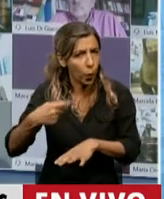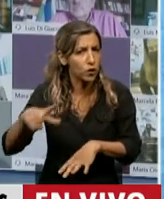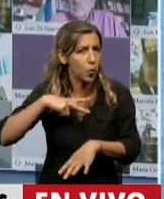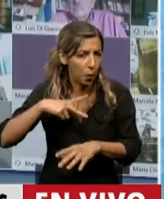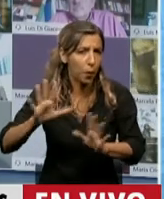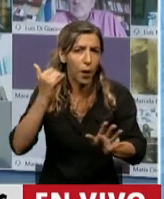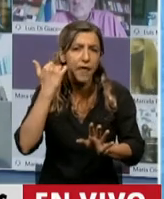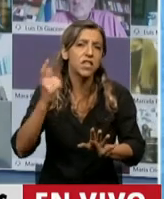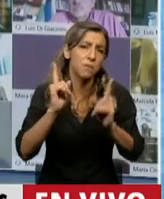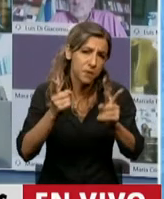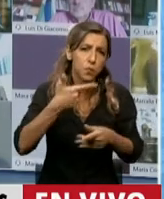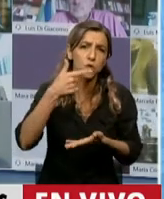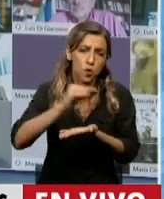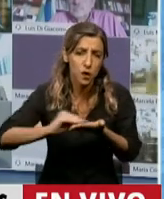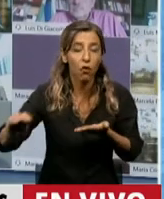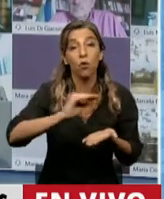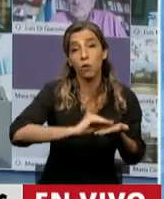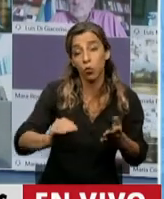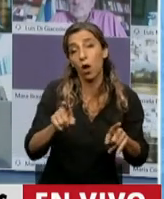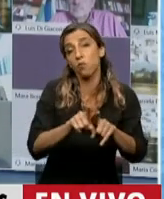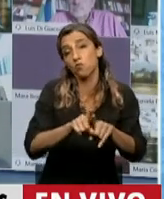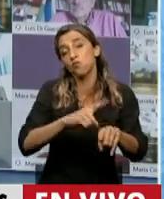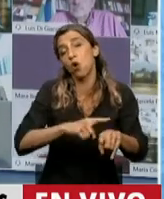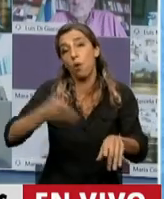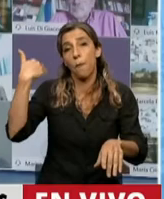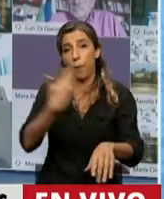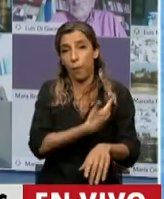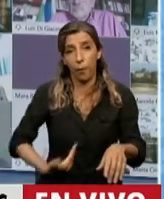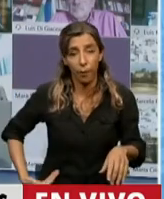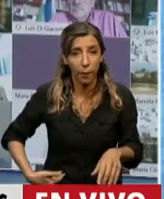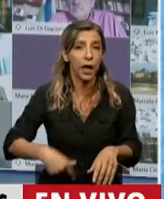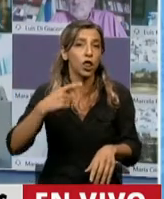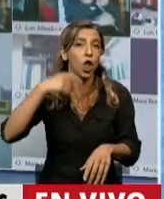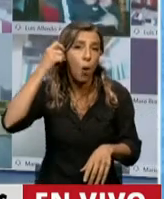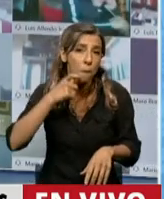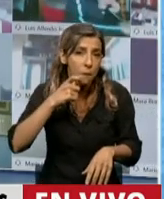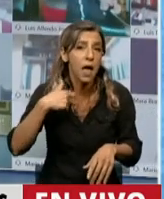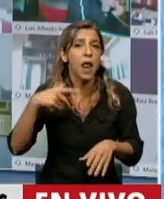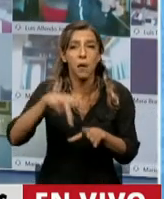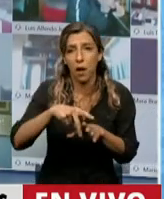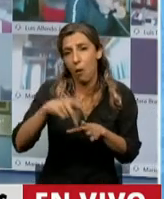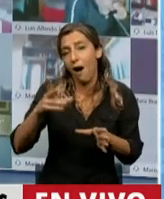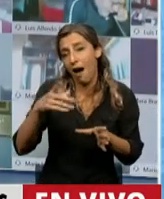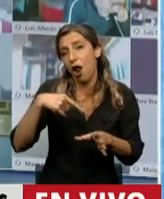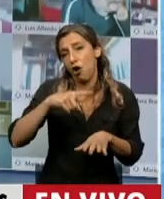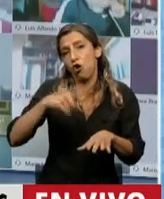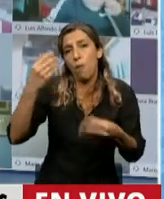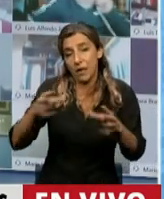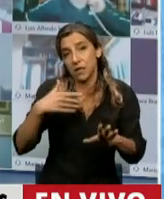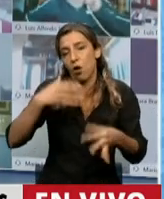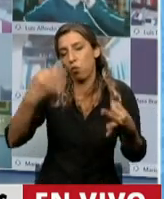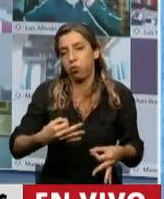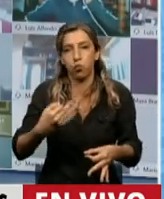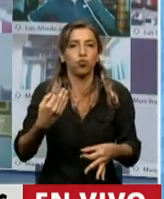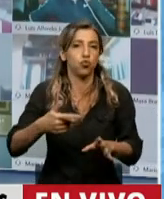y de senadores bajo el gobierno de Menem y Cavallo. Individuos, especialmente Menem,